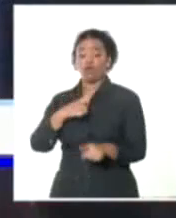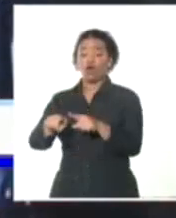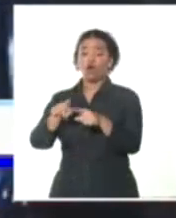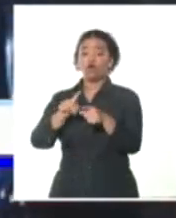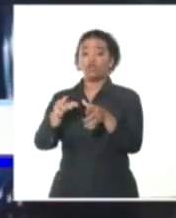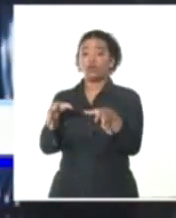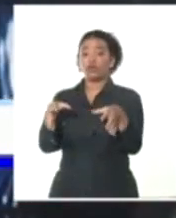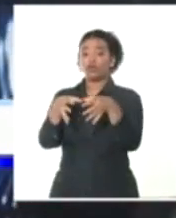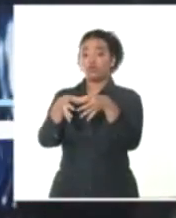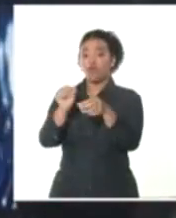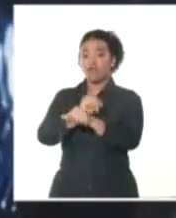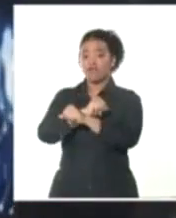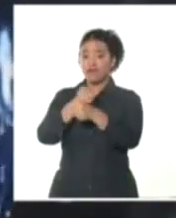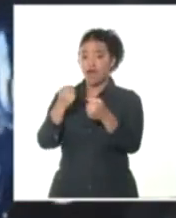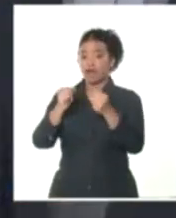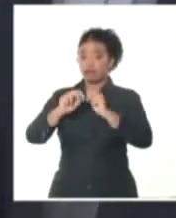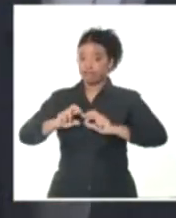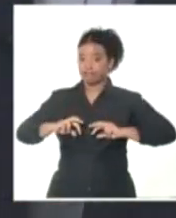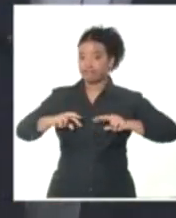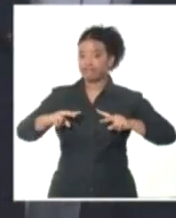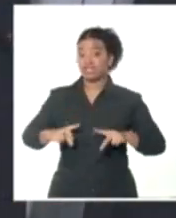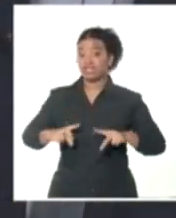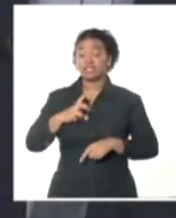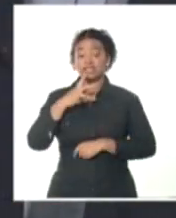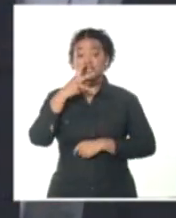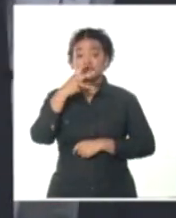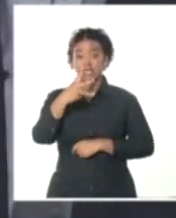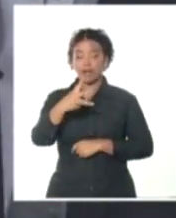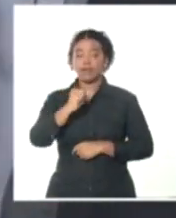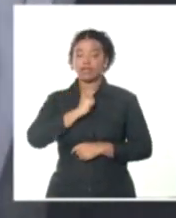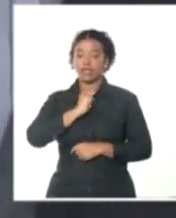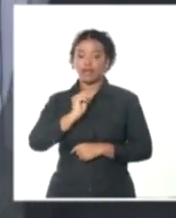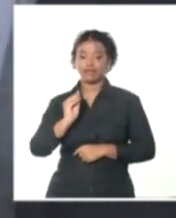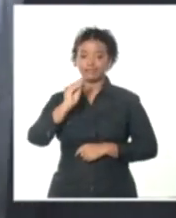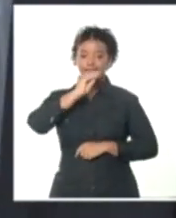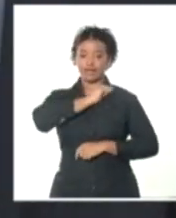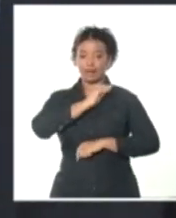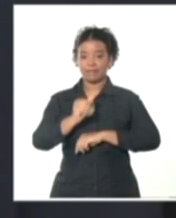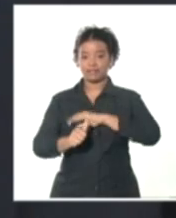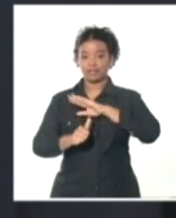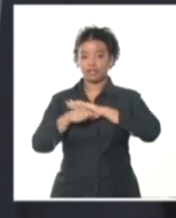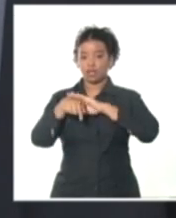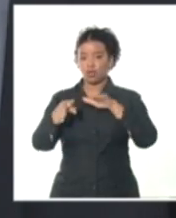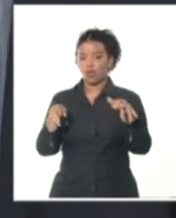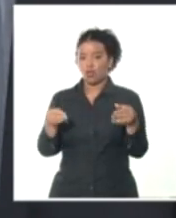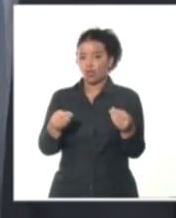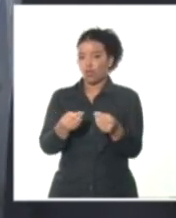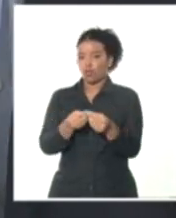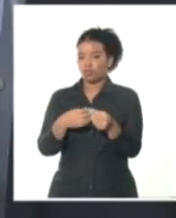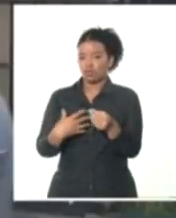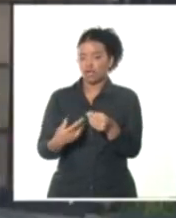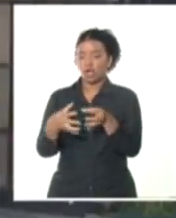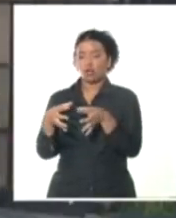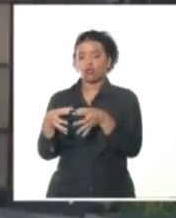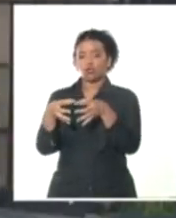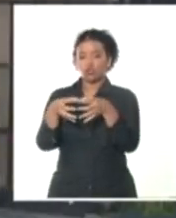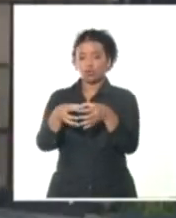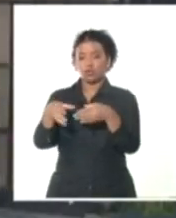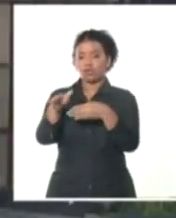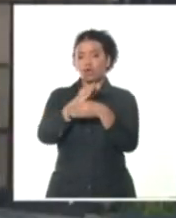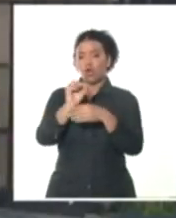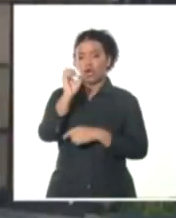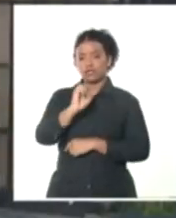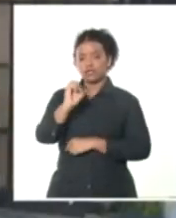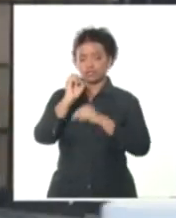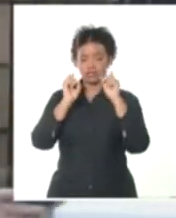intenta por tercera vez llegar a la jefatura del Estado paraguayo, en esta ocasión junto a una coalición de diferentes organizaciones